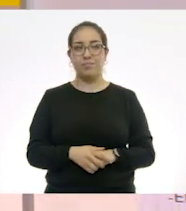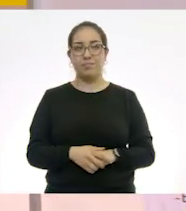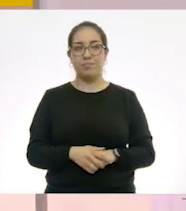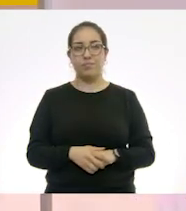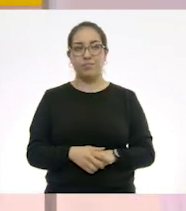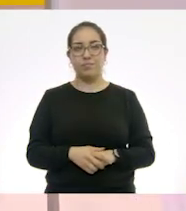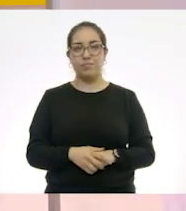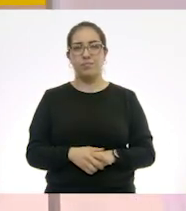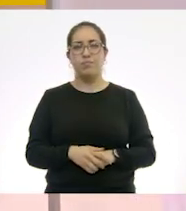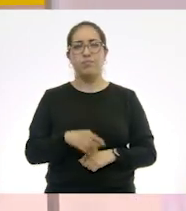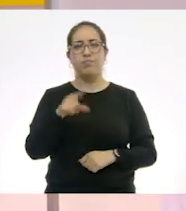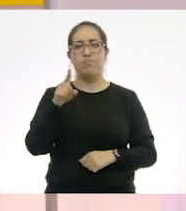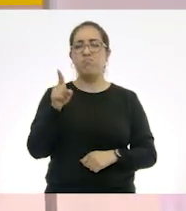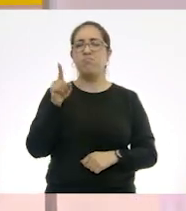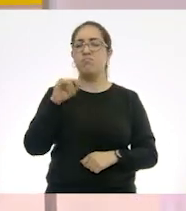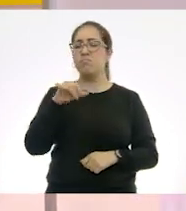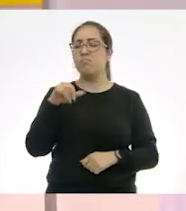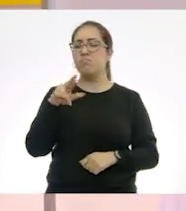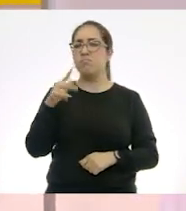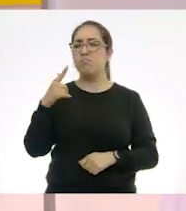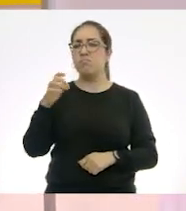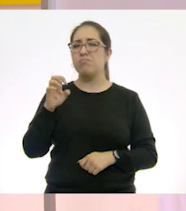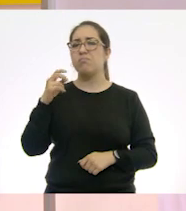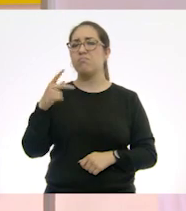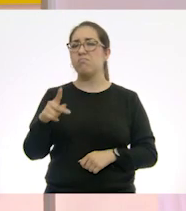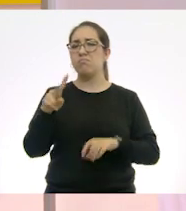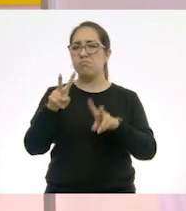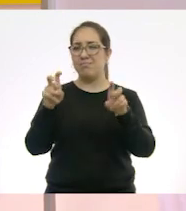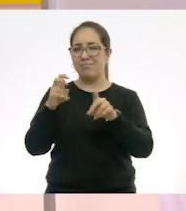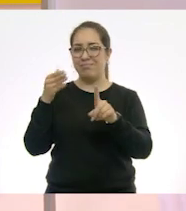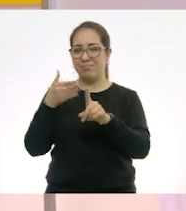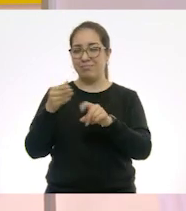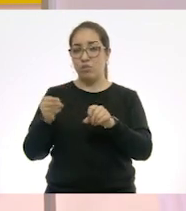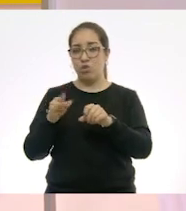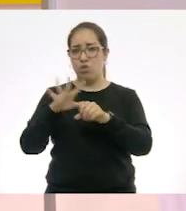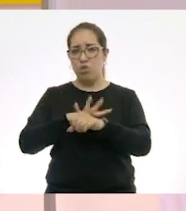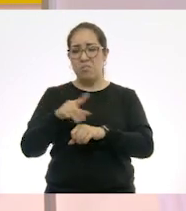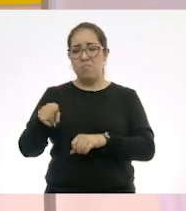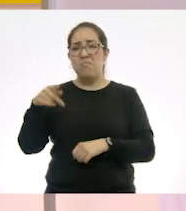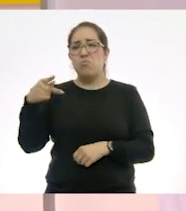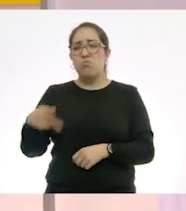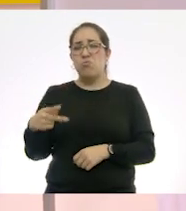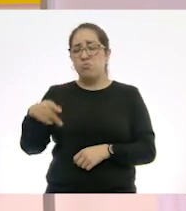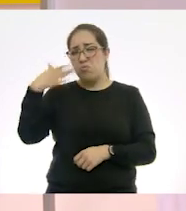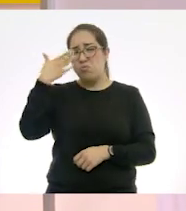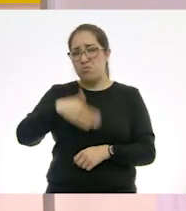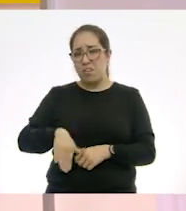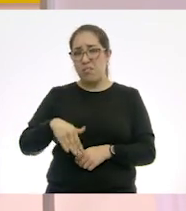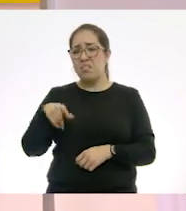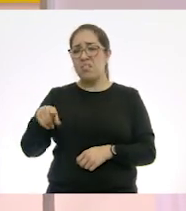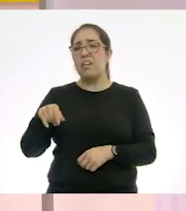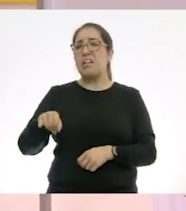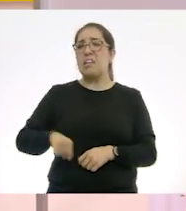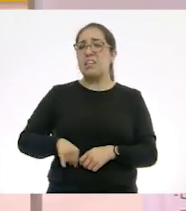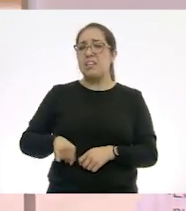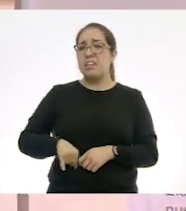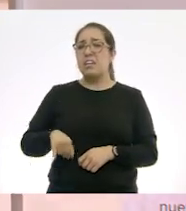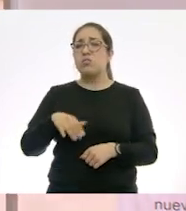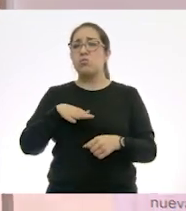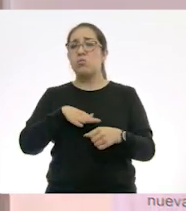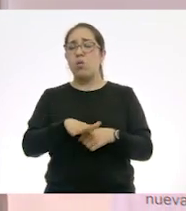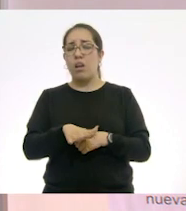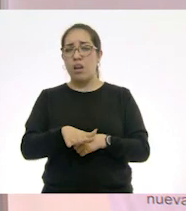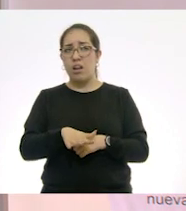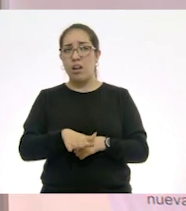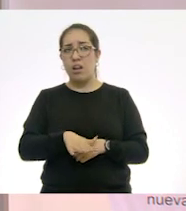¿qué sabe Jorge del COVID o qué es lo que le interesa? Si le interesa exactamente